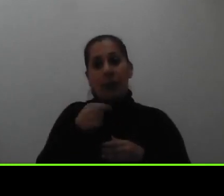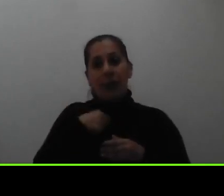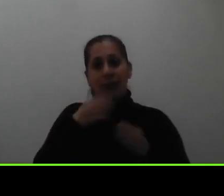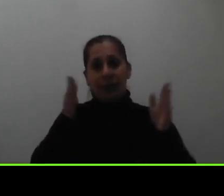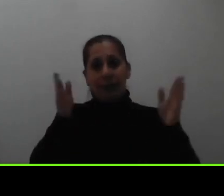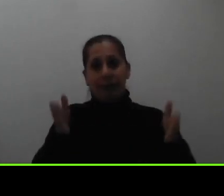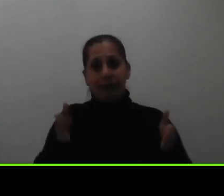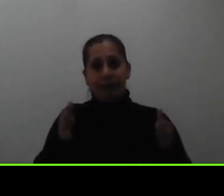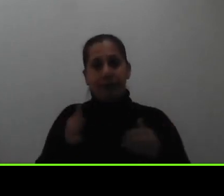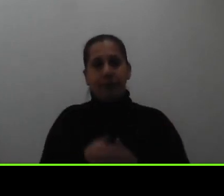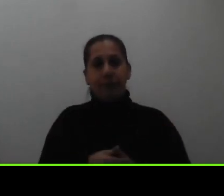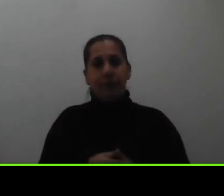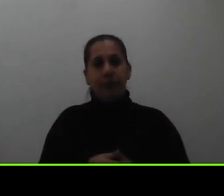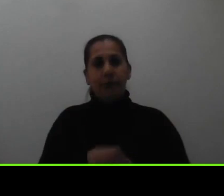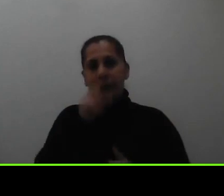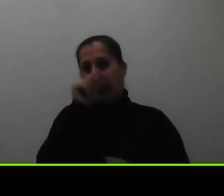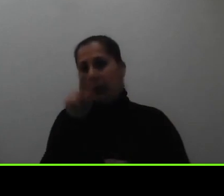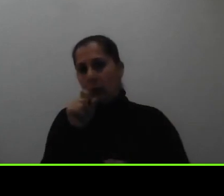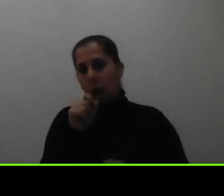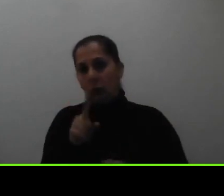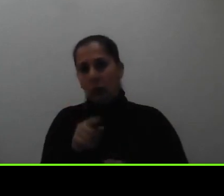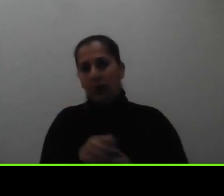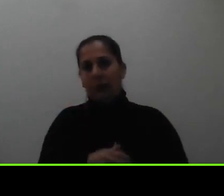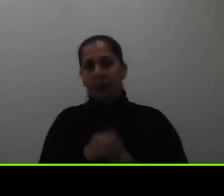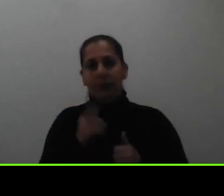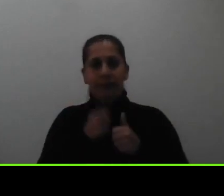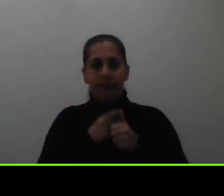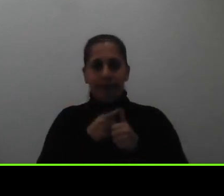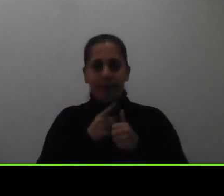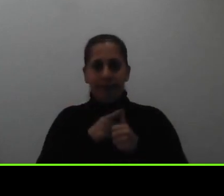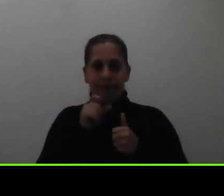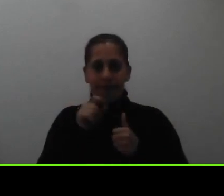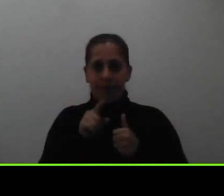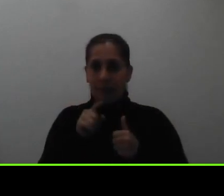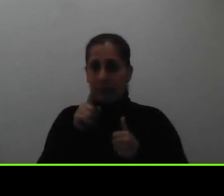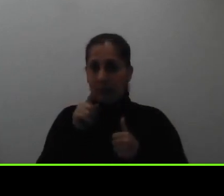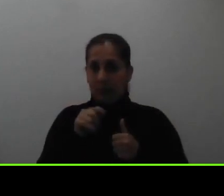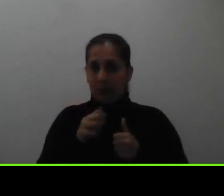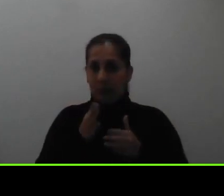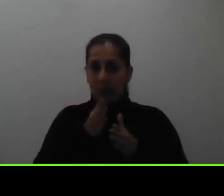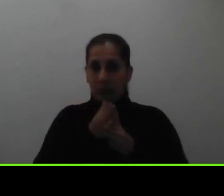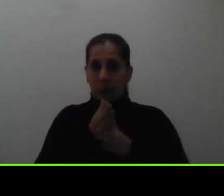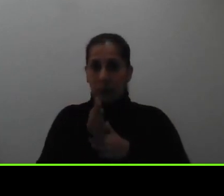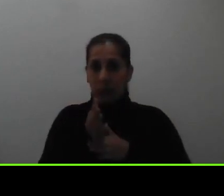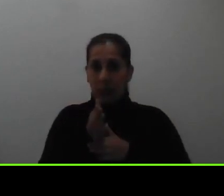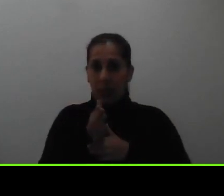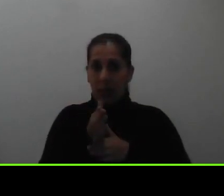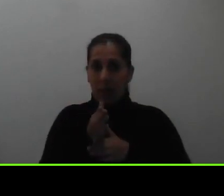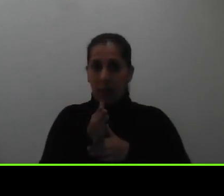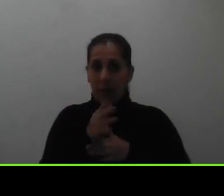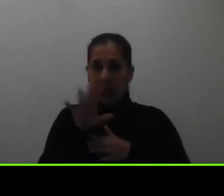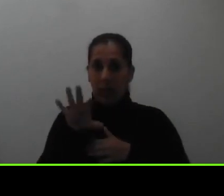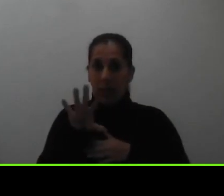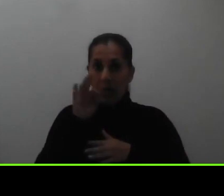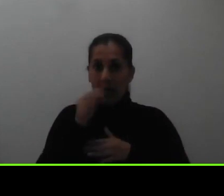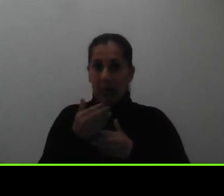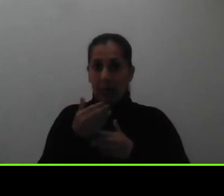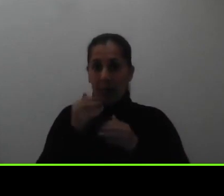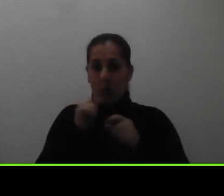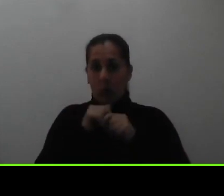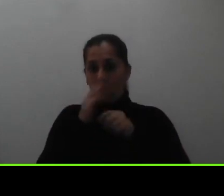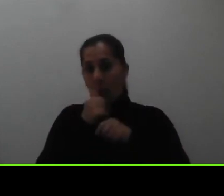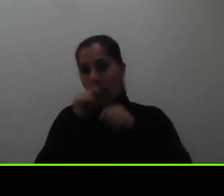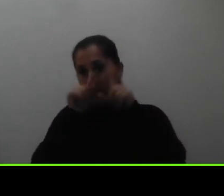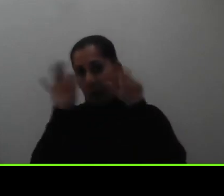de consultas que sería la primera se debe elegir la carrera al momento en el que se llena el formulario de beca